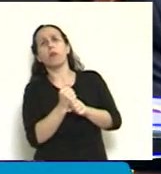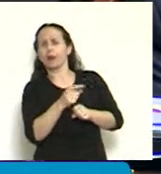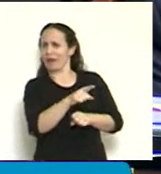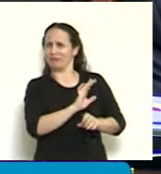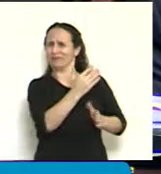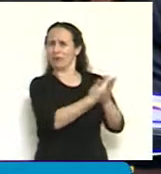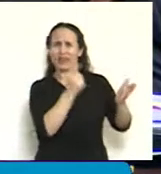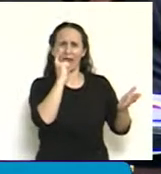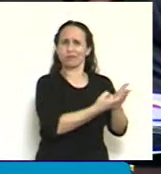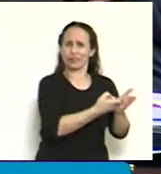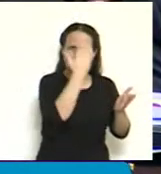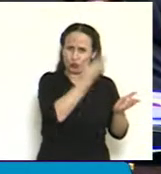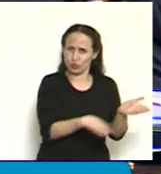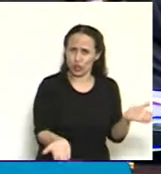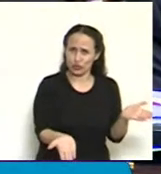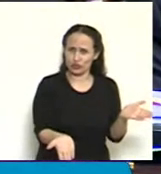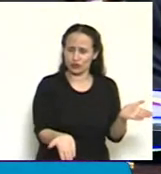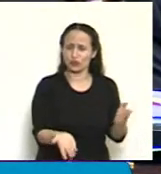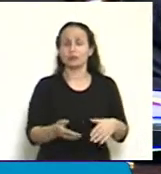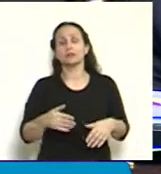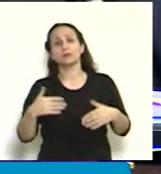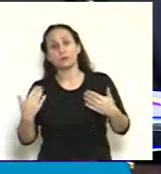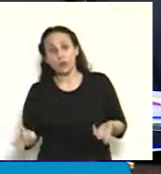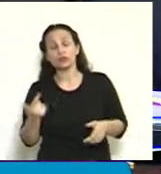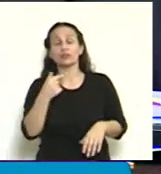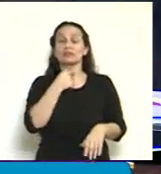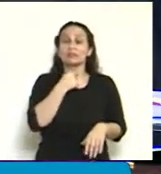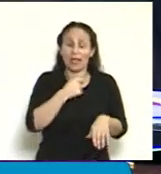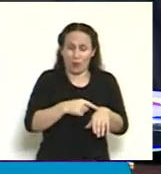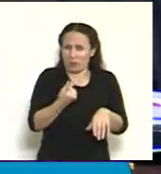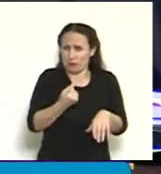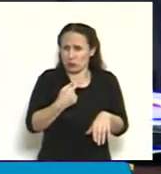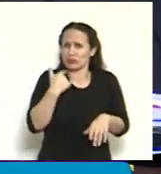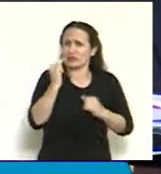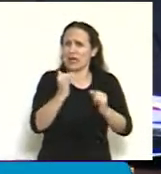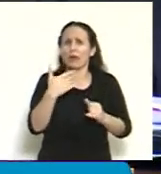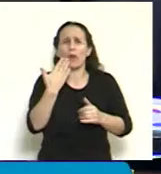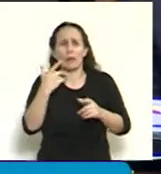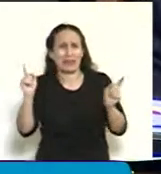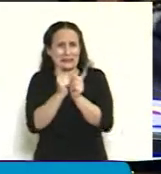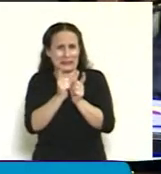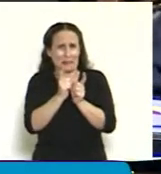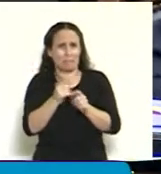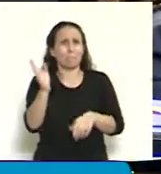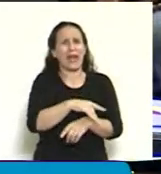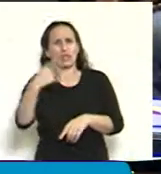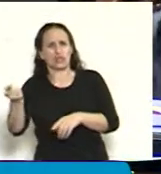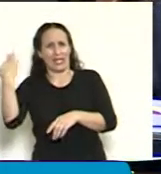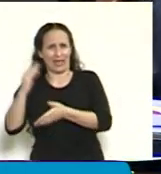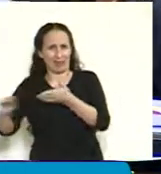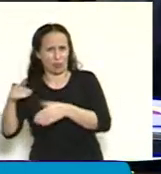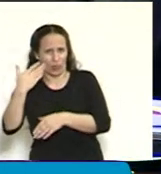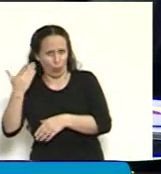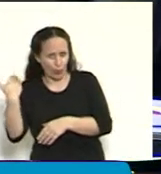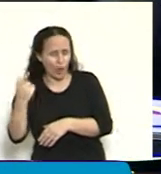lo que establece la Constitución. Quiero reparar en pocos minutos, menos que mi colega preopinante, porque acá también